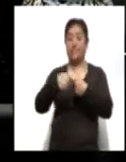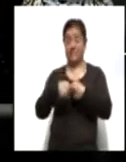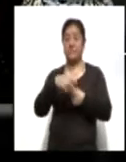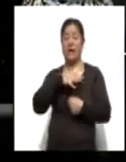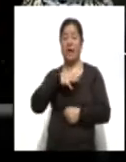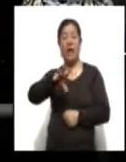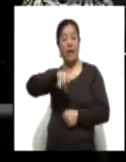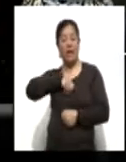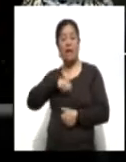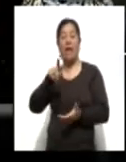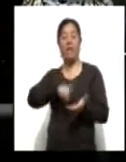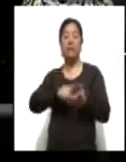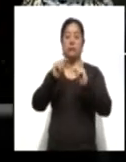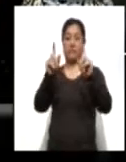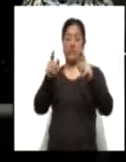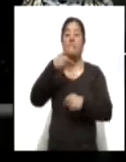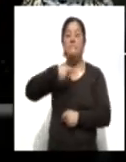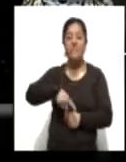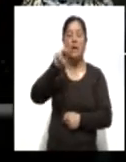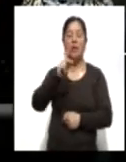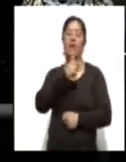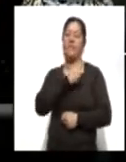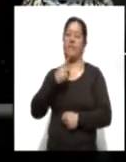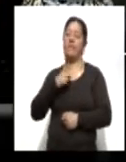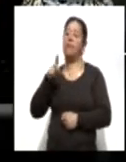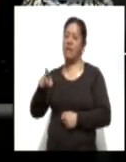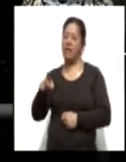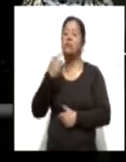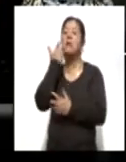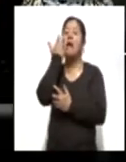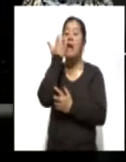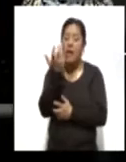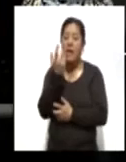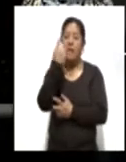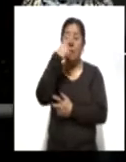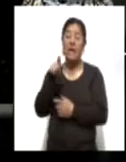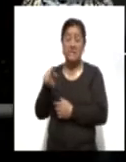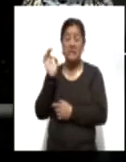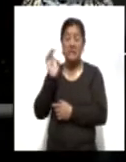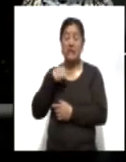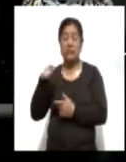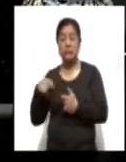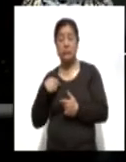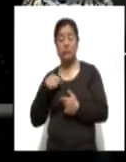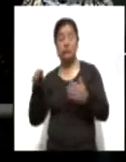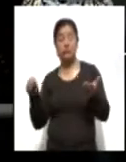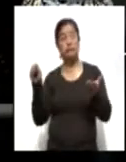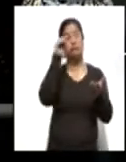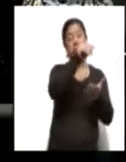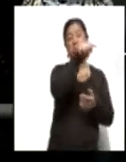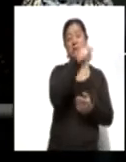adscripción en el estado de Tlaxcala, pero deben tener disposición y disponibilidad para cumplir comisiones